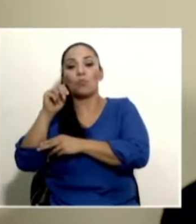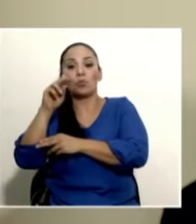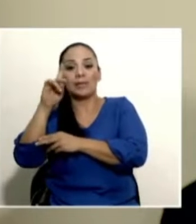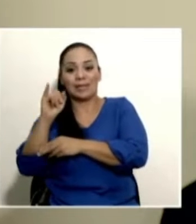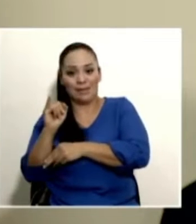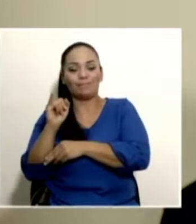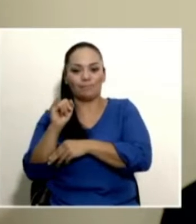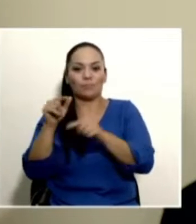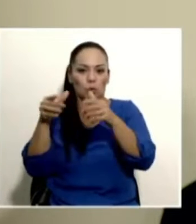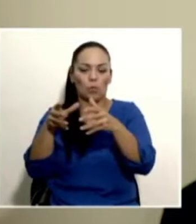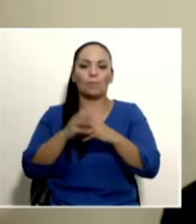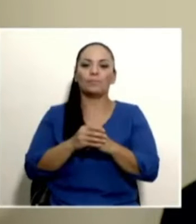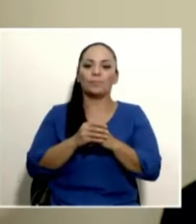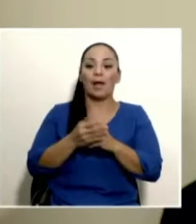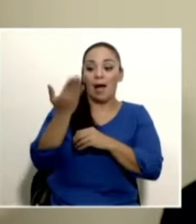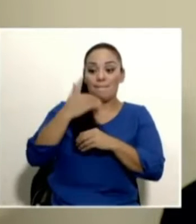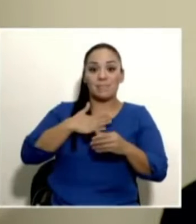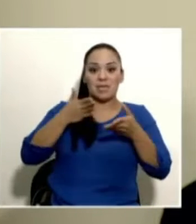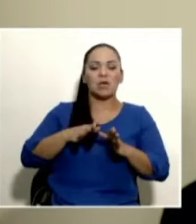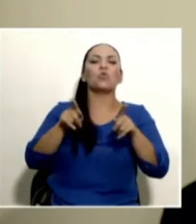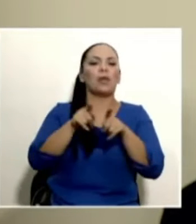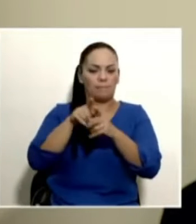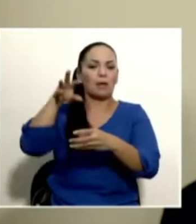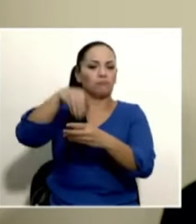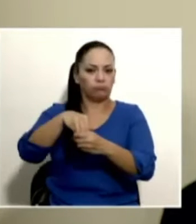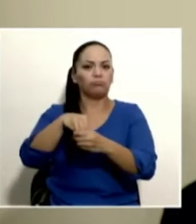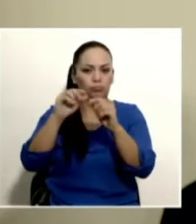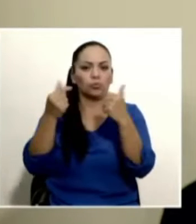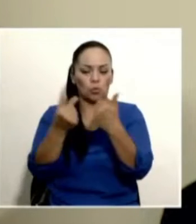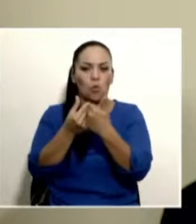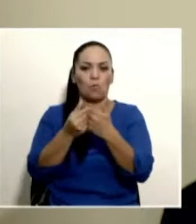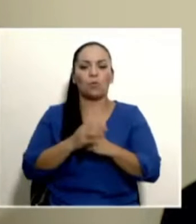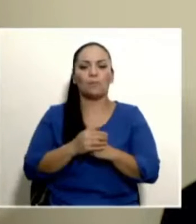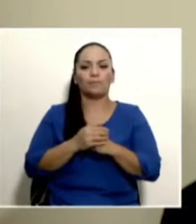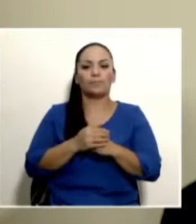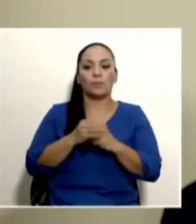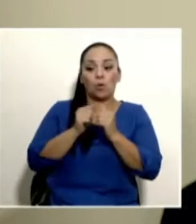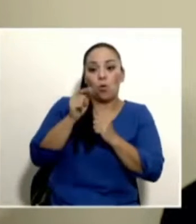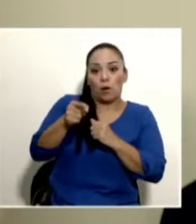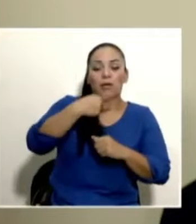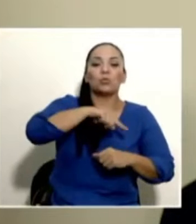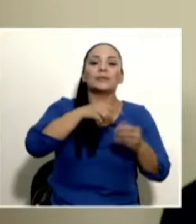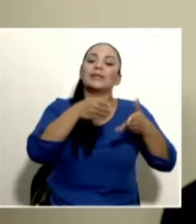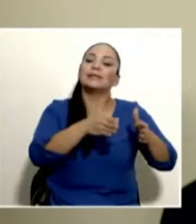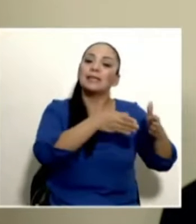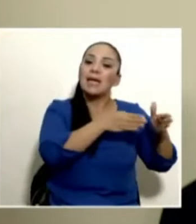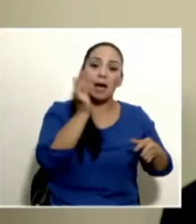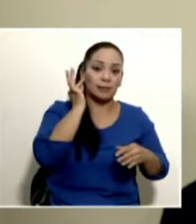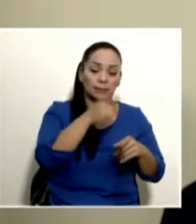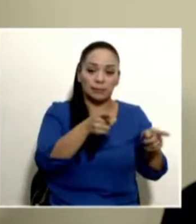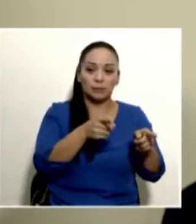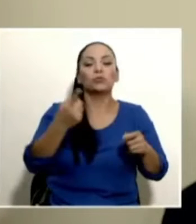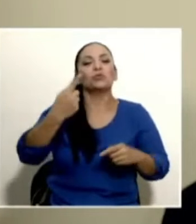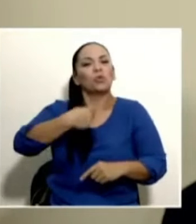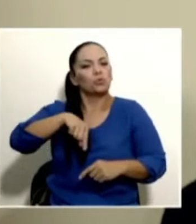de la que Marco también formaba parte vitalmente. Junto con él y nuestras hijas, nos